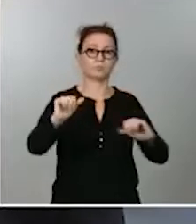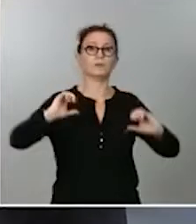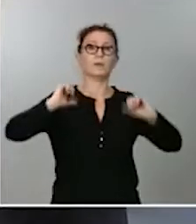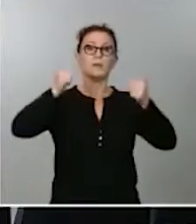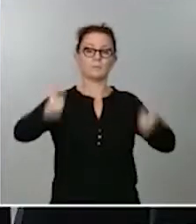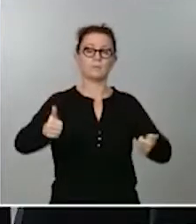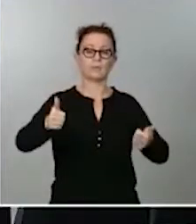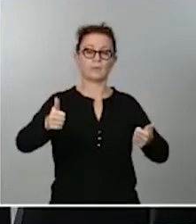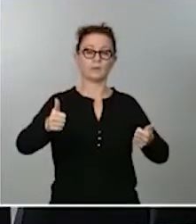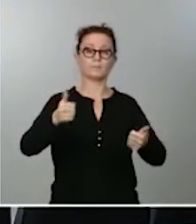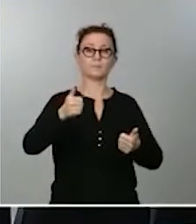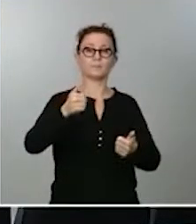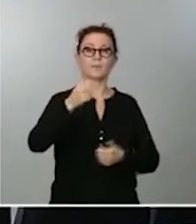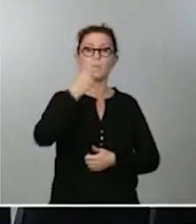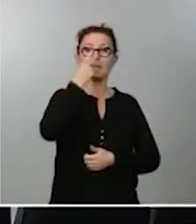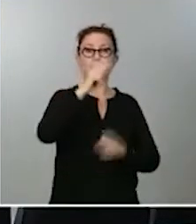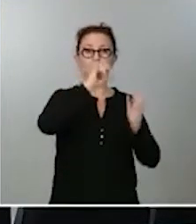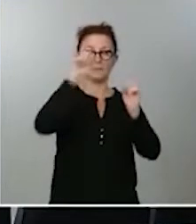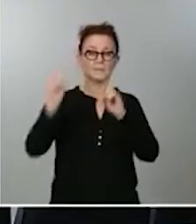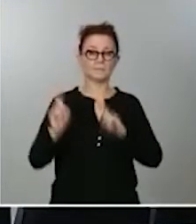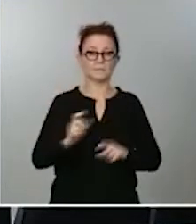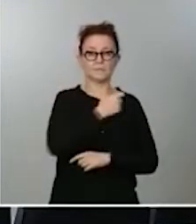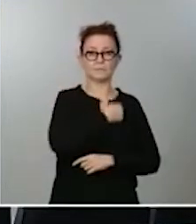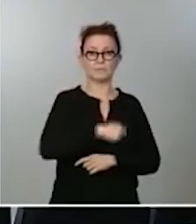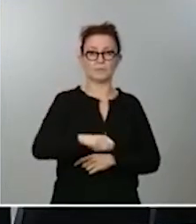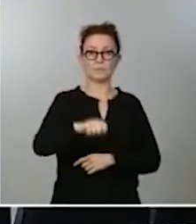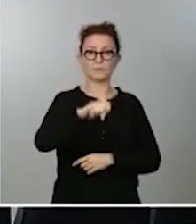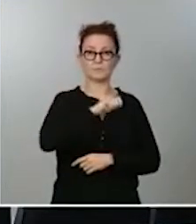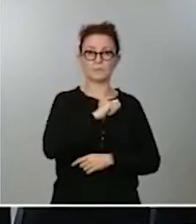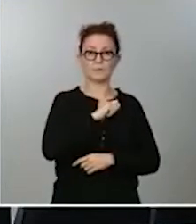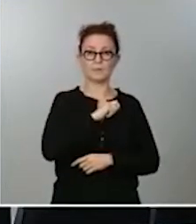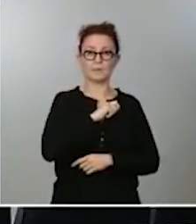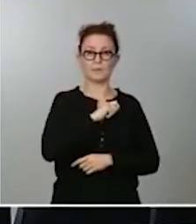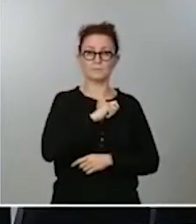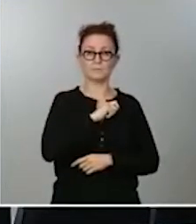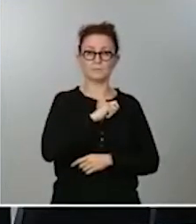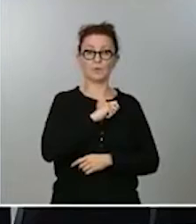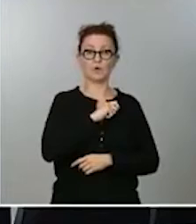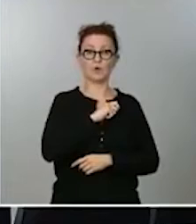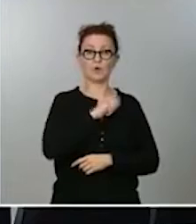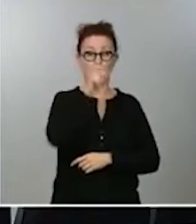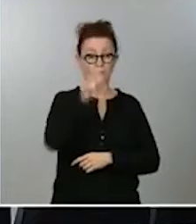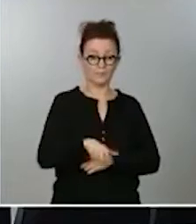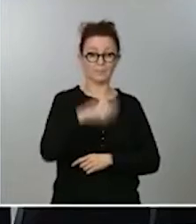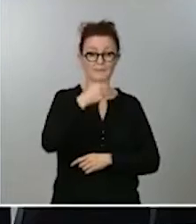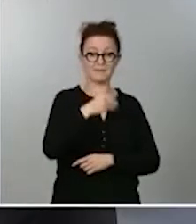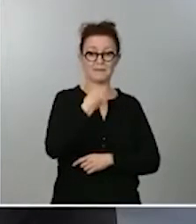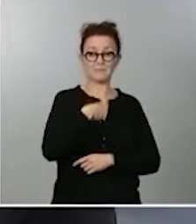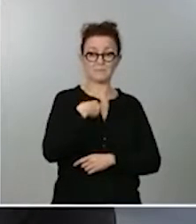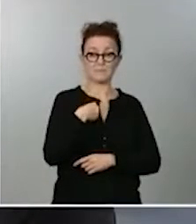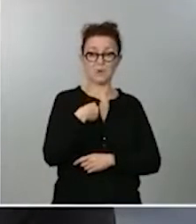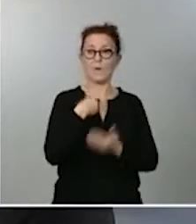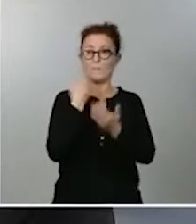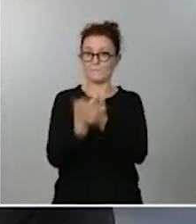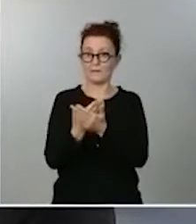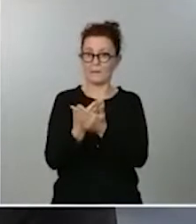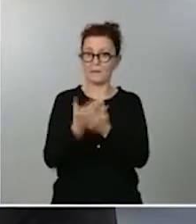de visitas por toda España, una gira por toda España, mientras él mismo pide que se limite la movilidad a los ciudadanos. Muchas gracias.